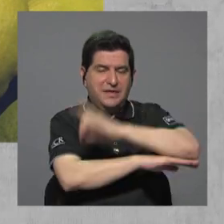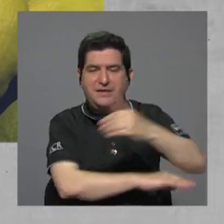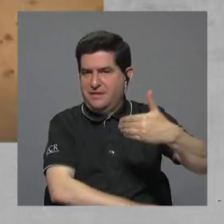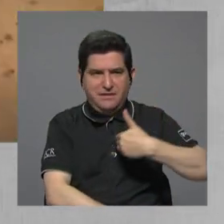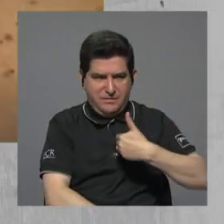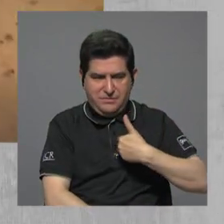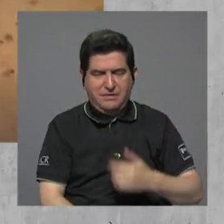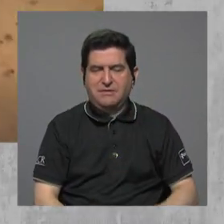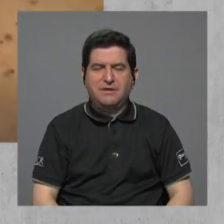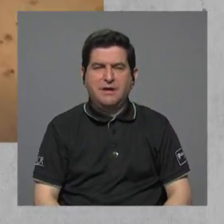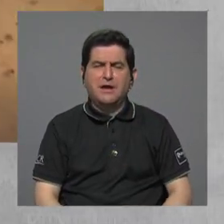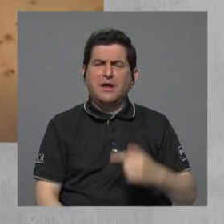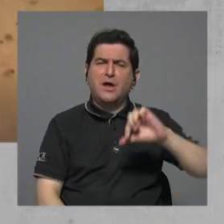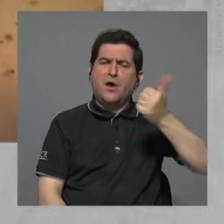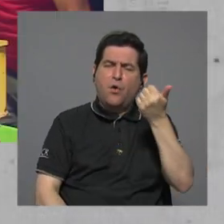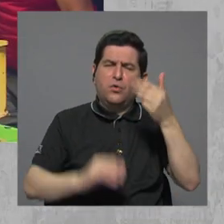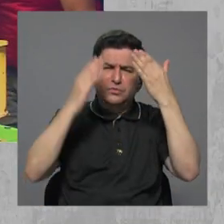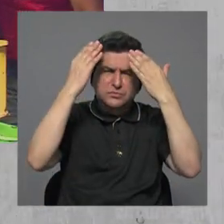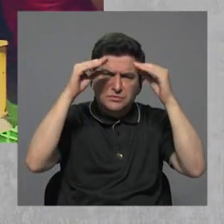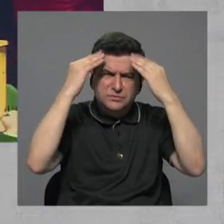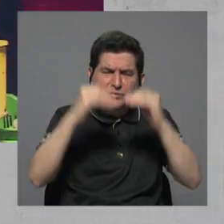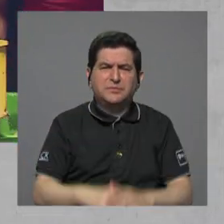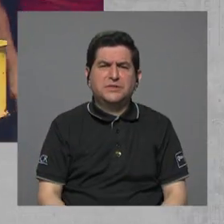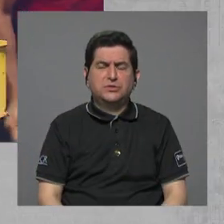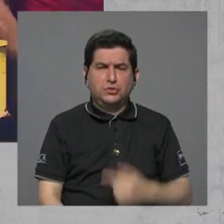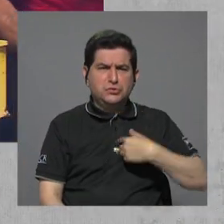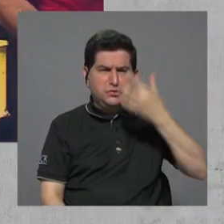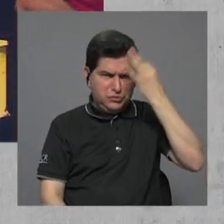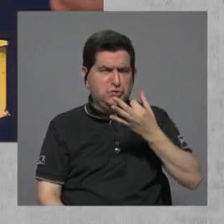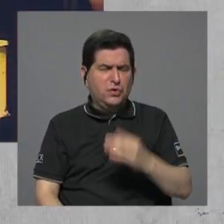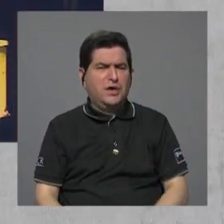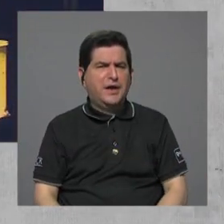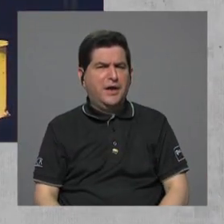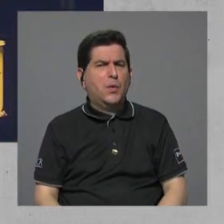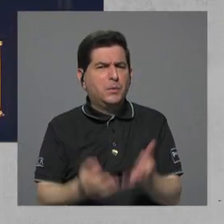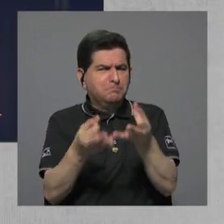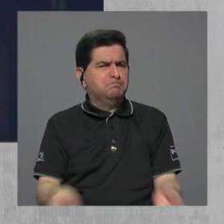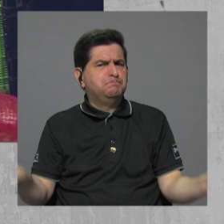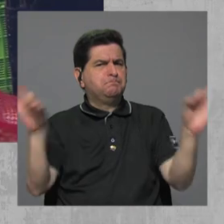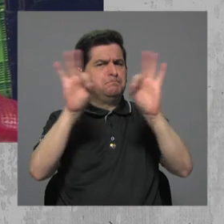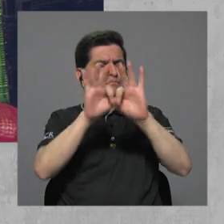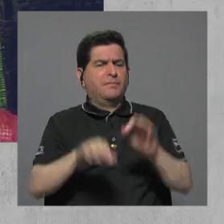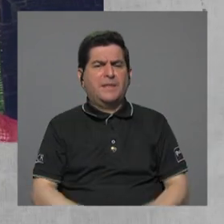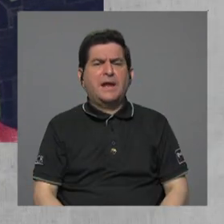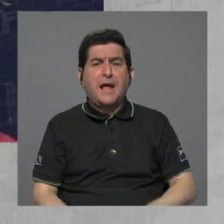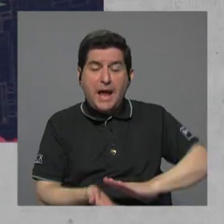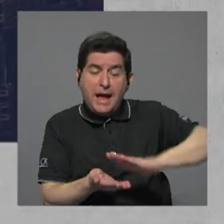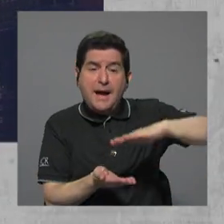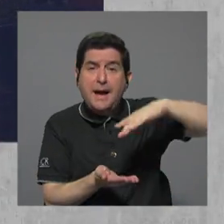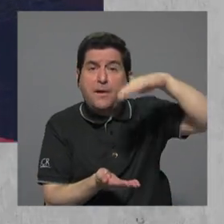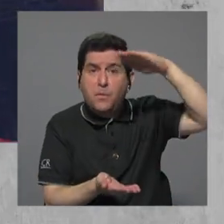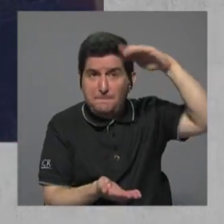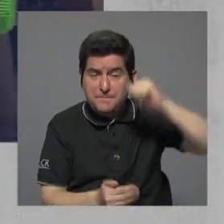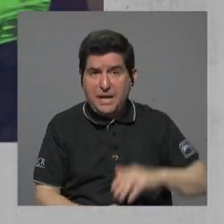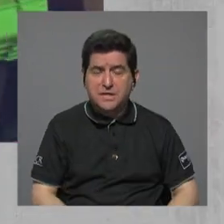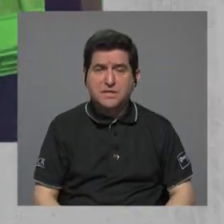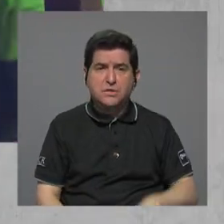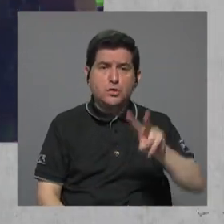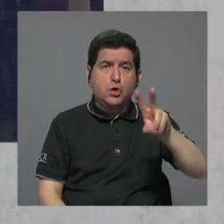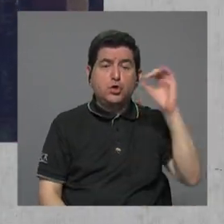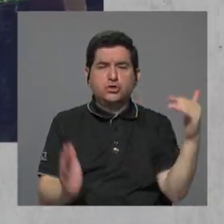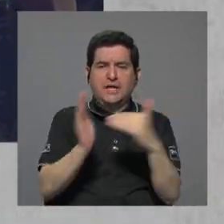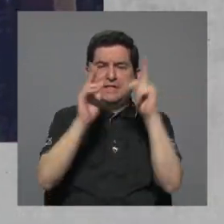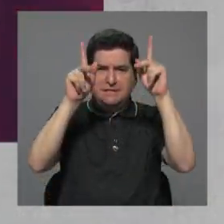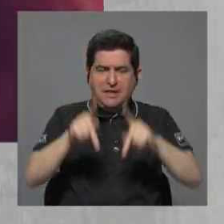dato, me parece a mí, que es muy significativo, que dice hay un incremento de 200 mil